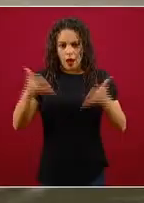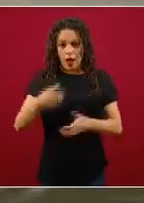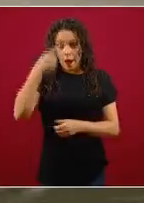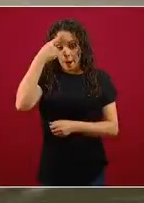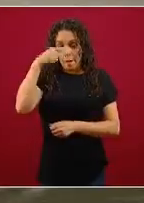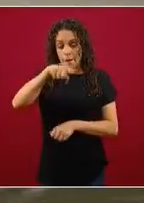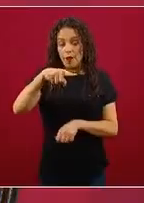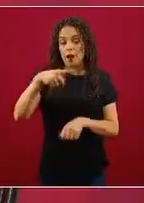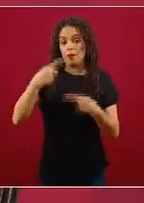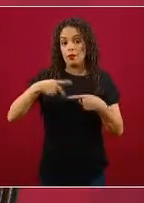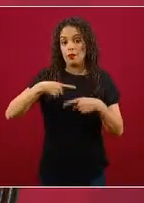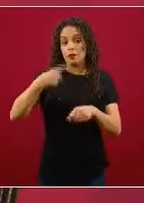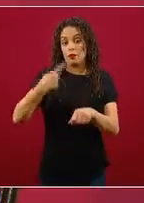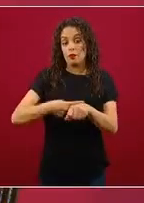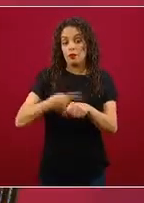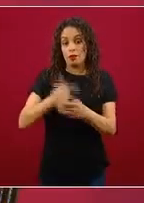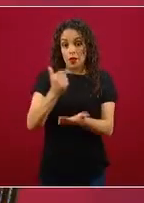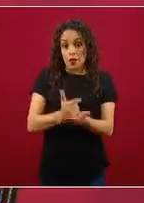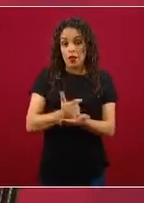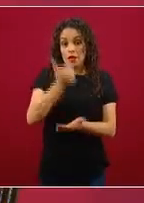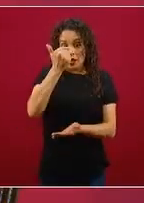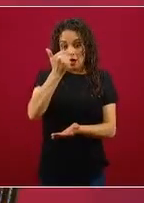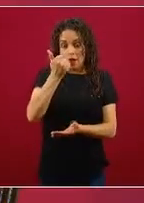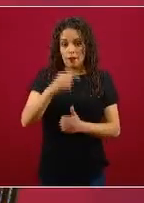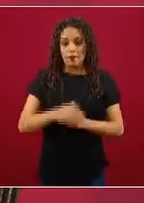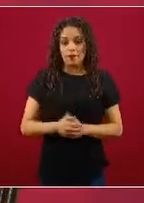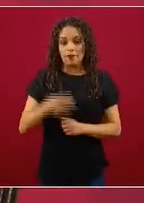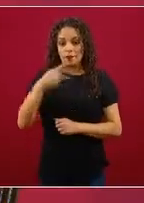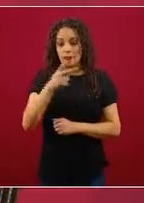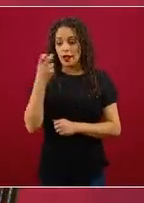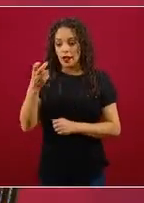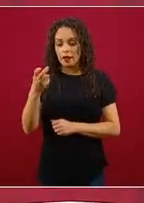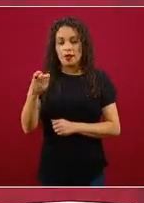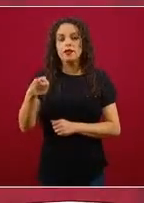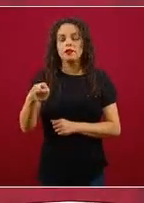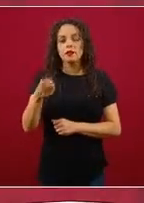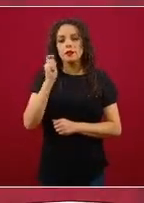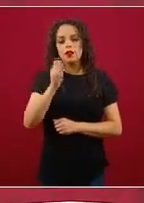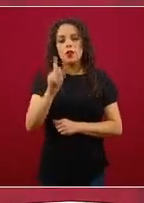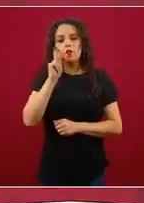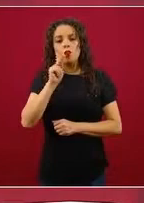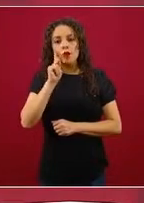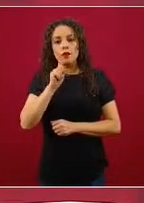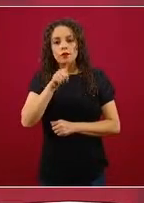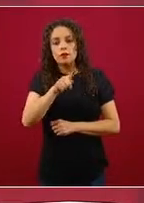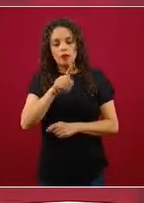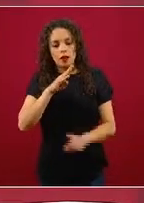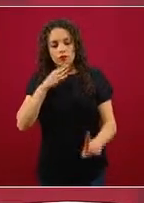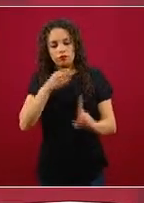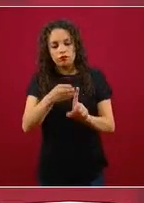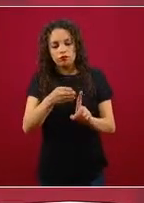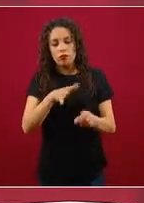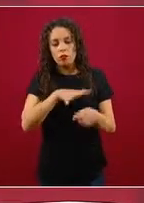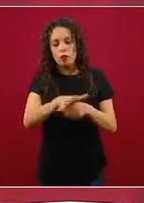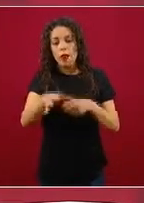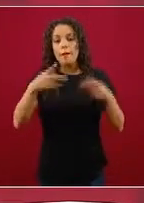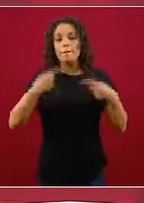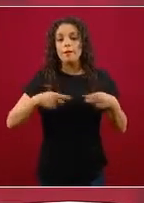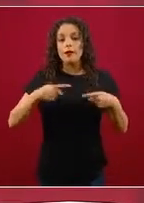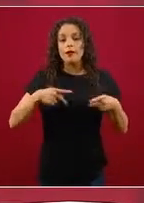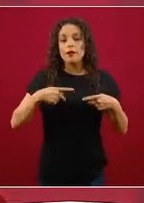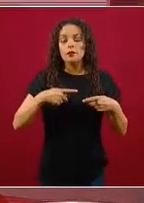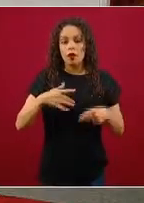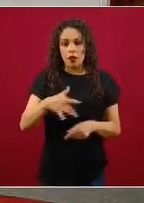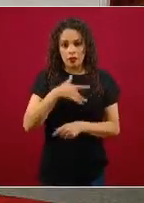toma de muestra al personal de salud, sino está una toma de muestra orientada a personas que tienen síntomas